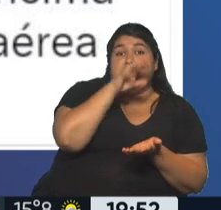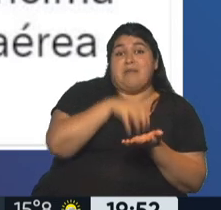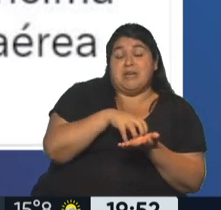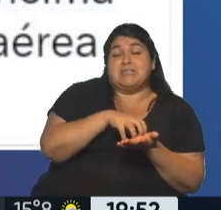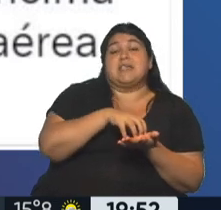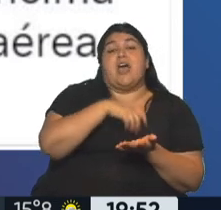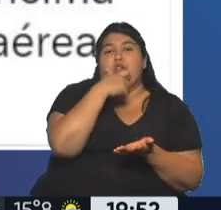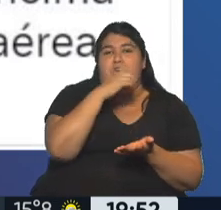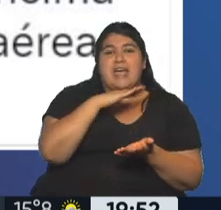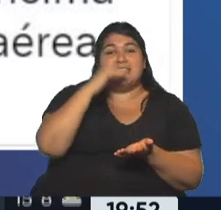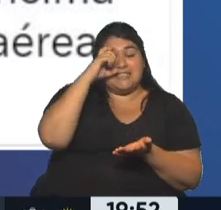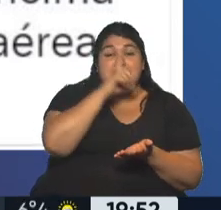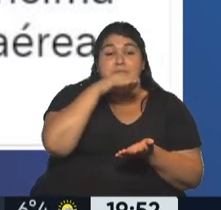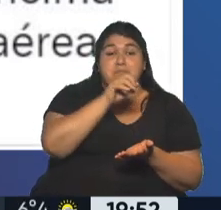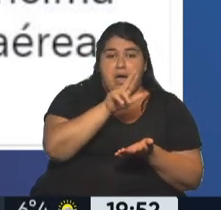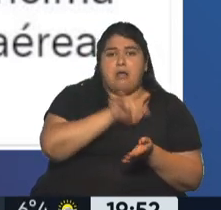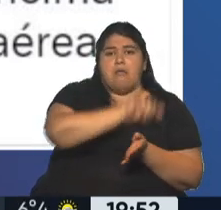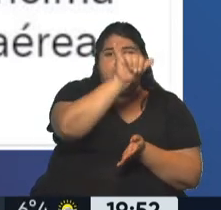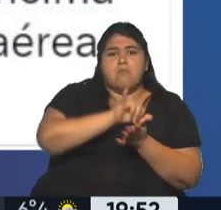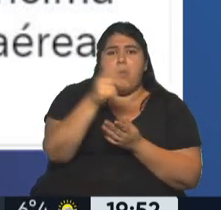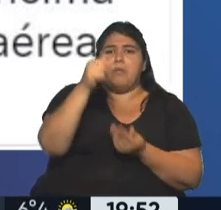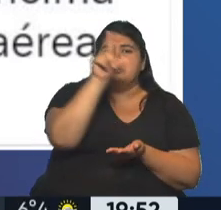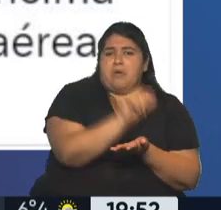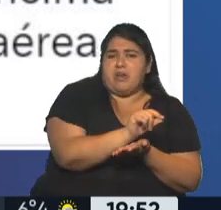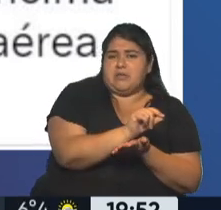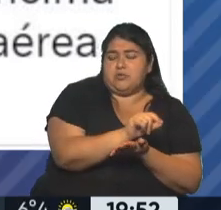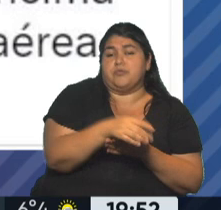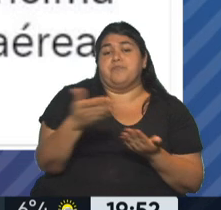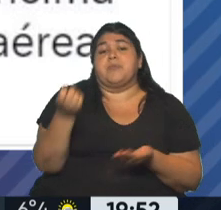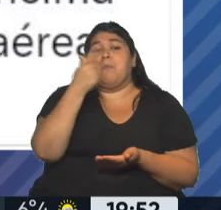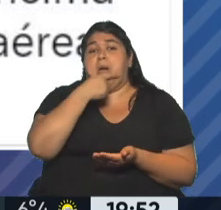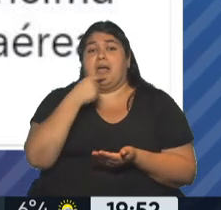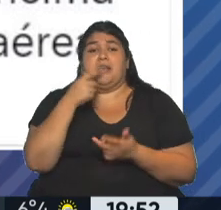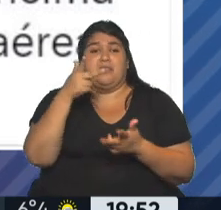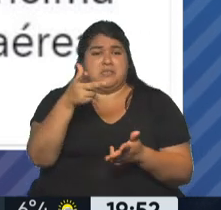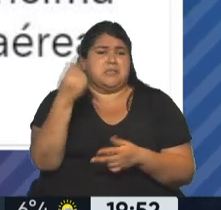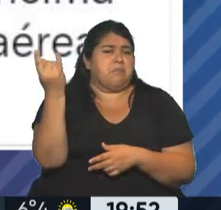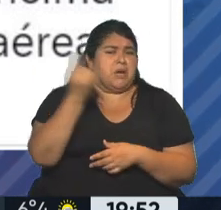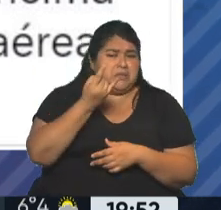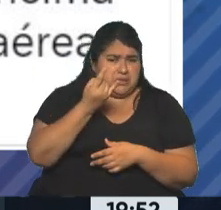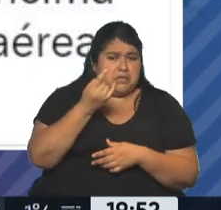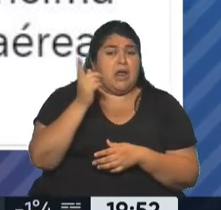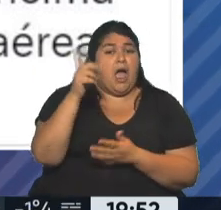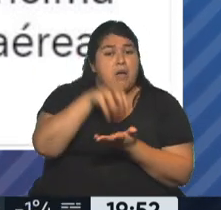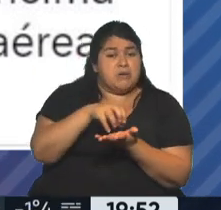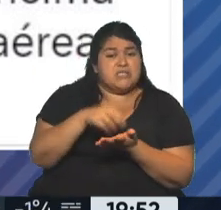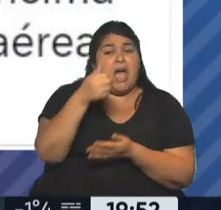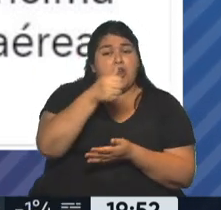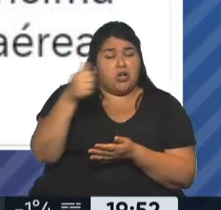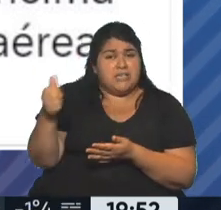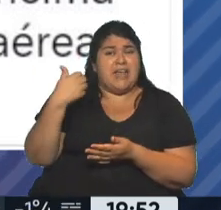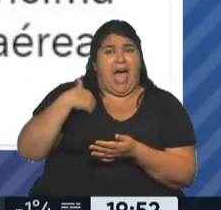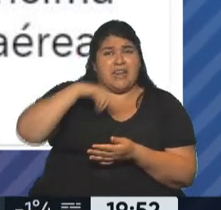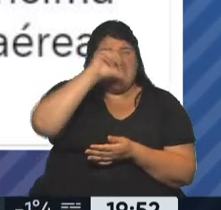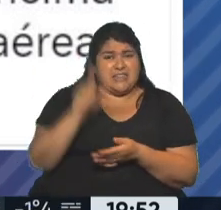en hora y en plazo a todos los lugares de la Argentina y a mitad de precio. Además, Macri había dicho que es mentira que Aerolíneas llega a todo el